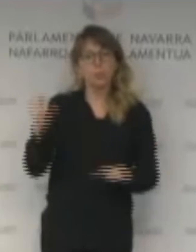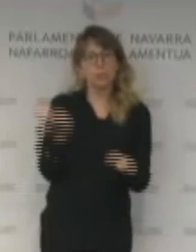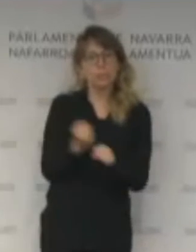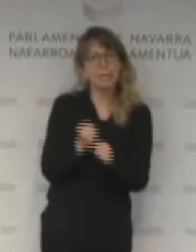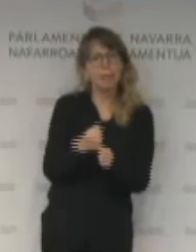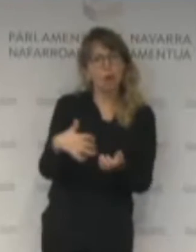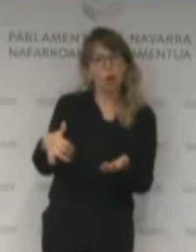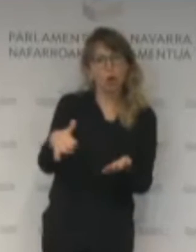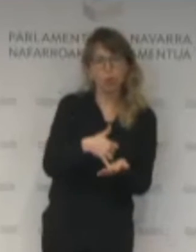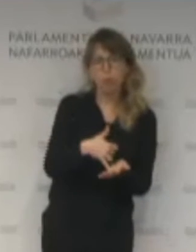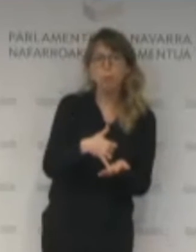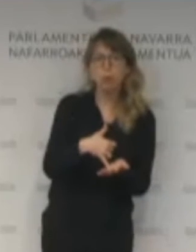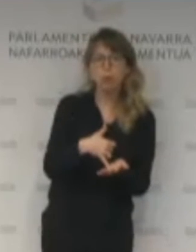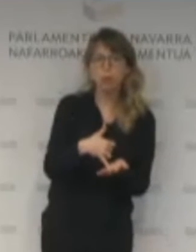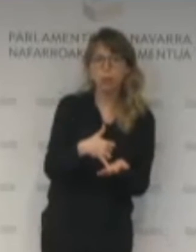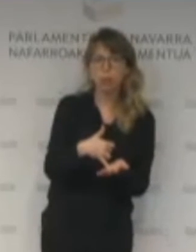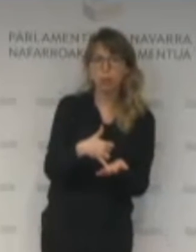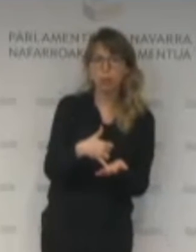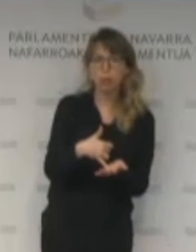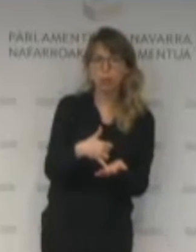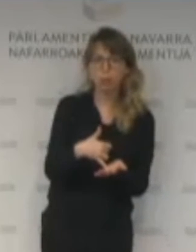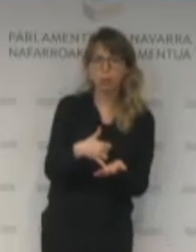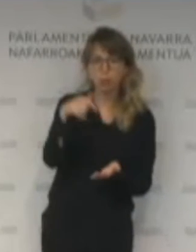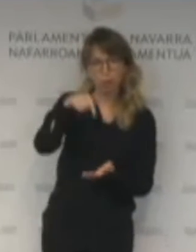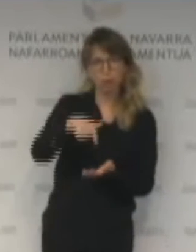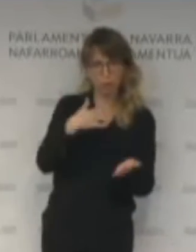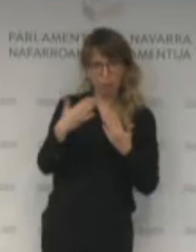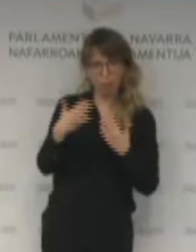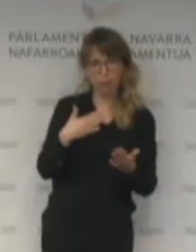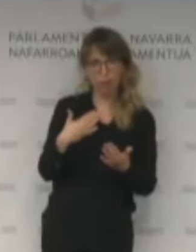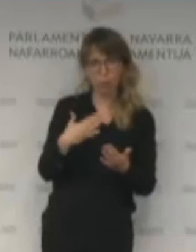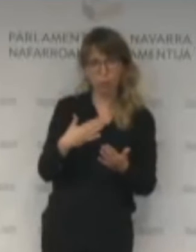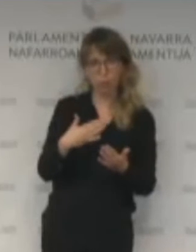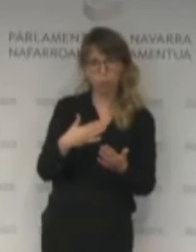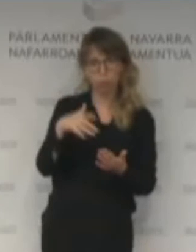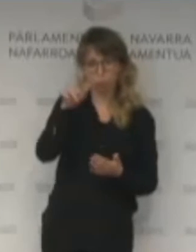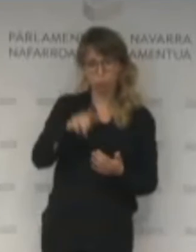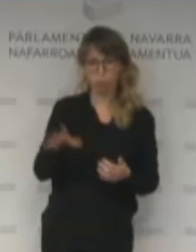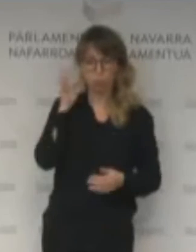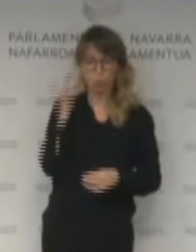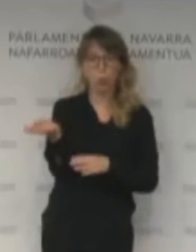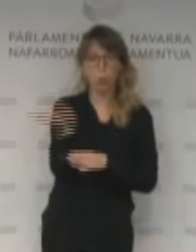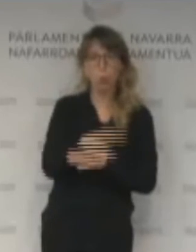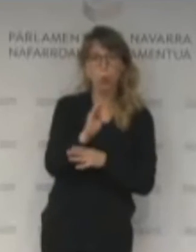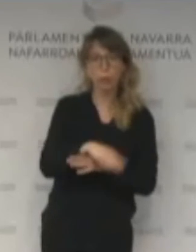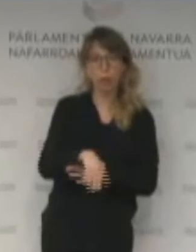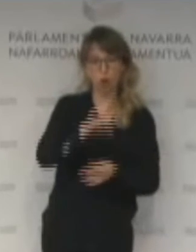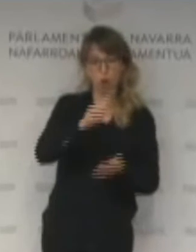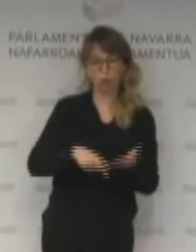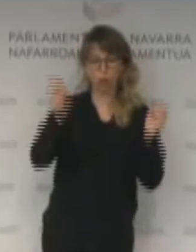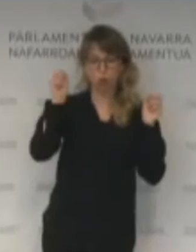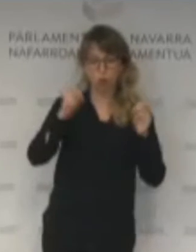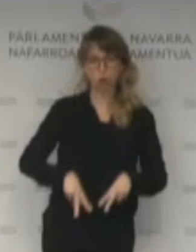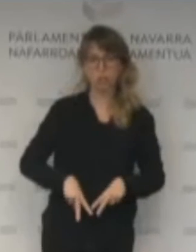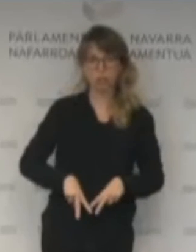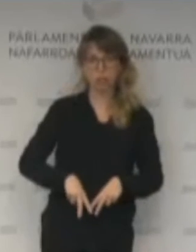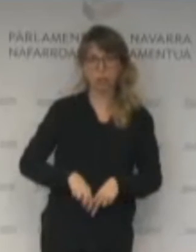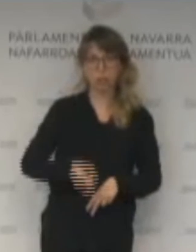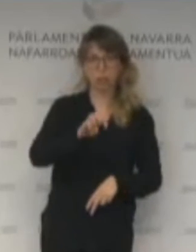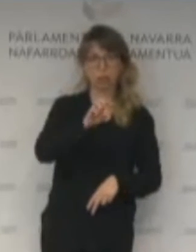precariedad, sabemos, hoy se ha mencionado aquí también, cuidadoras sin contrato, que son aproximadamente un tercio del total,